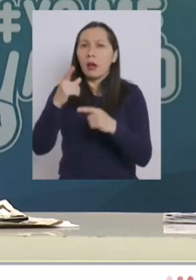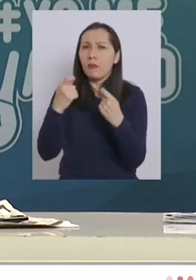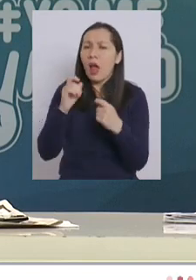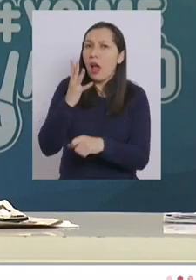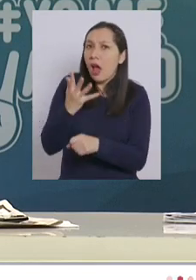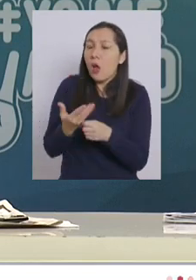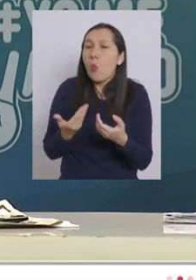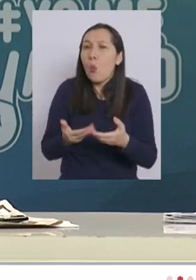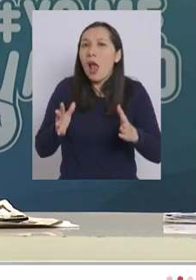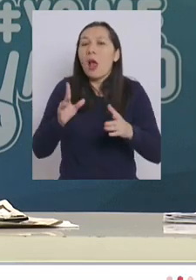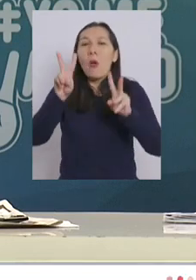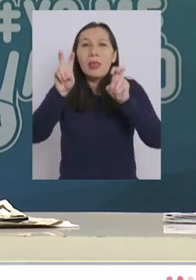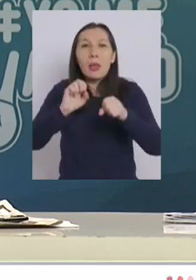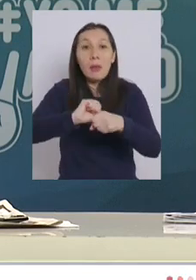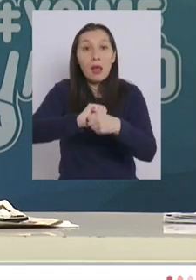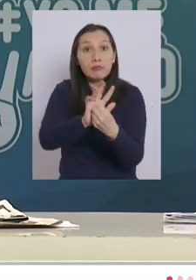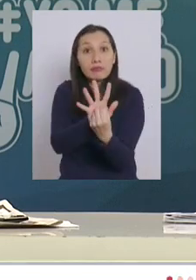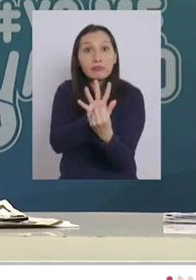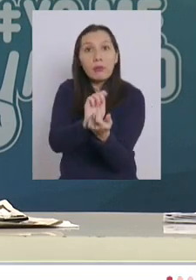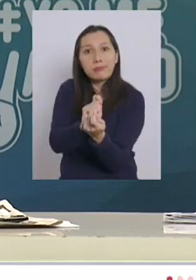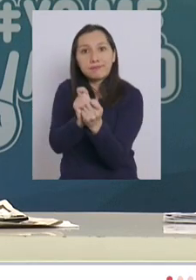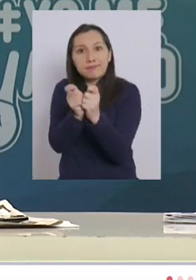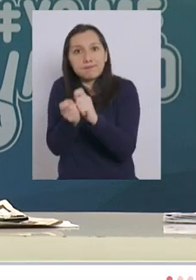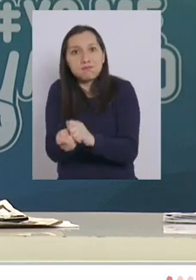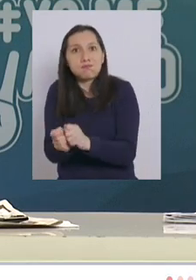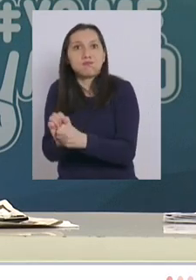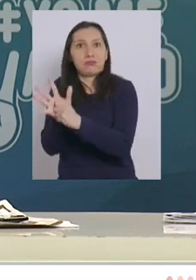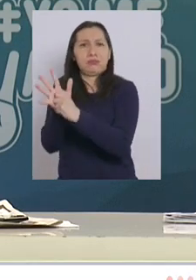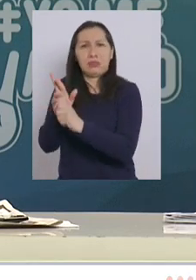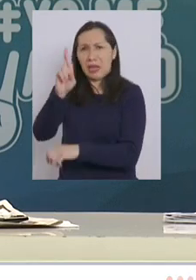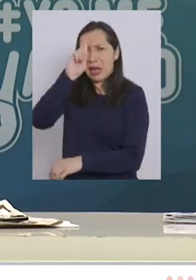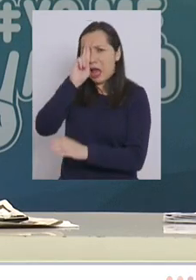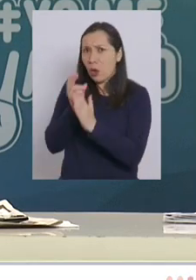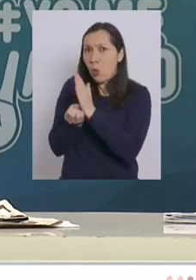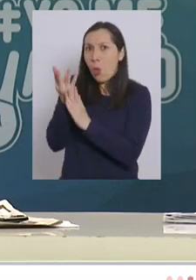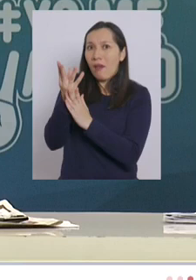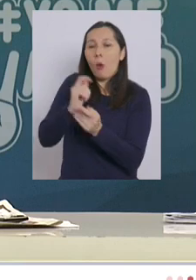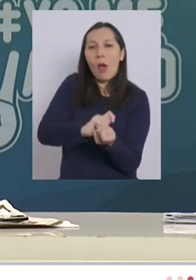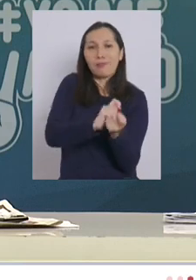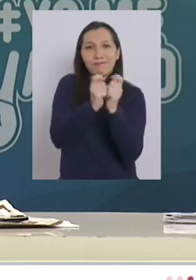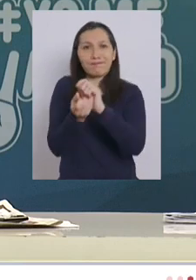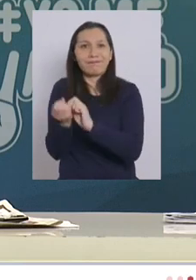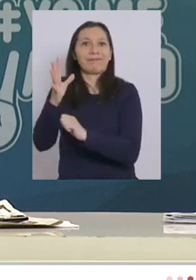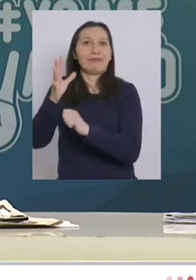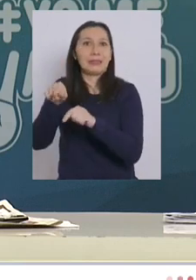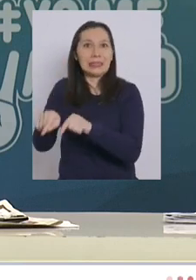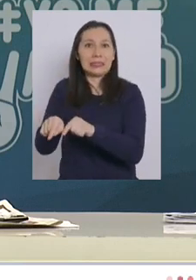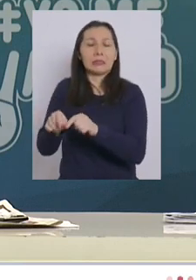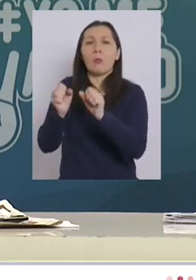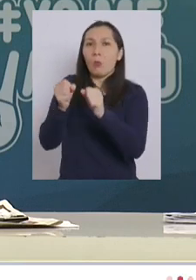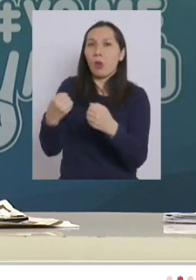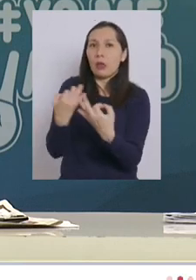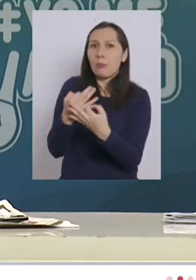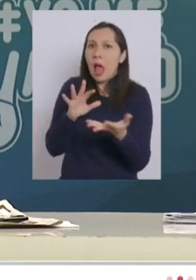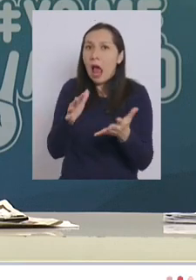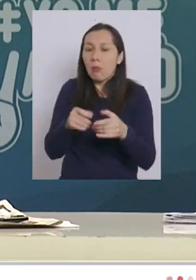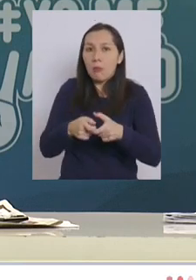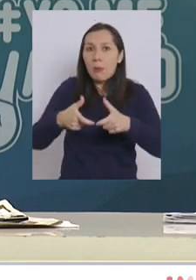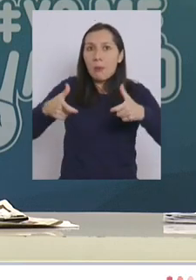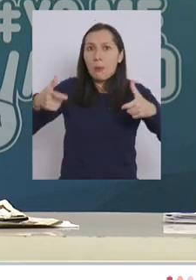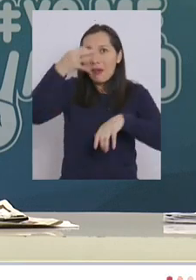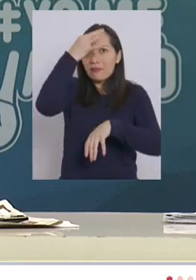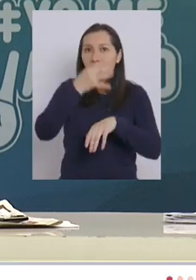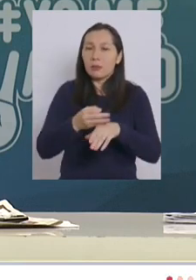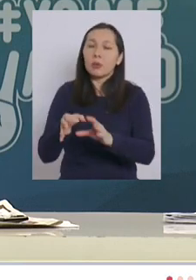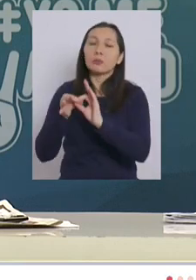pesquisar cualquier cepa nueva o cepa extraña que pueda explicar el aumento también de los